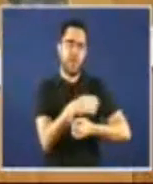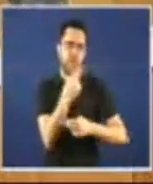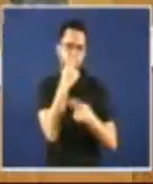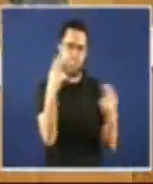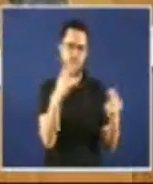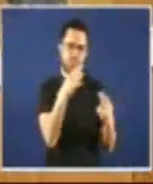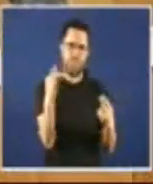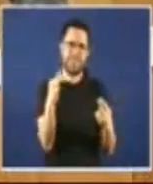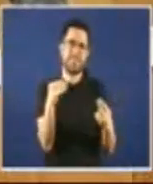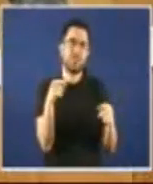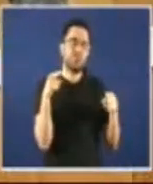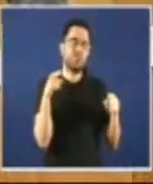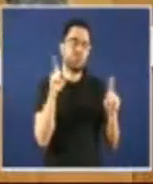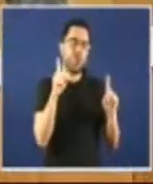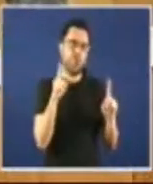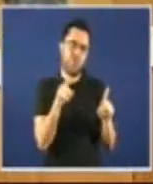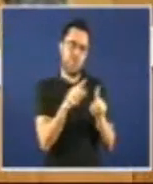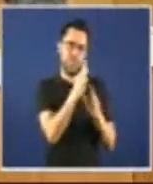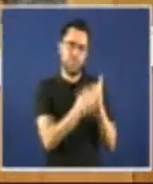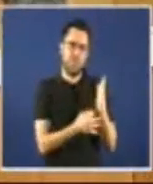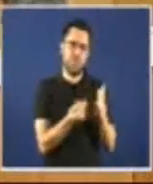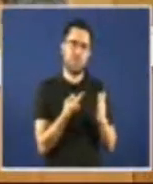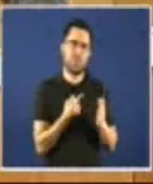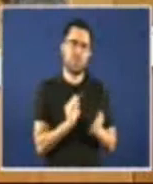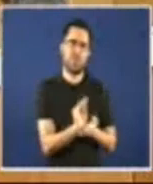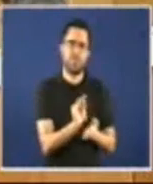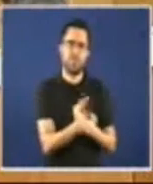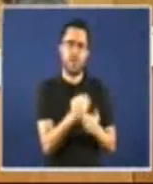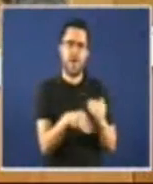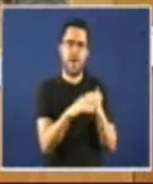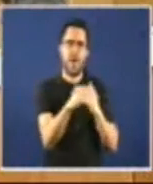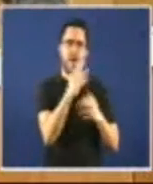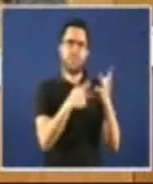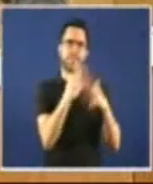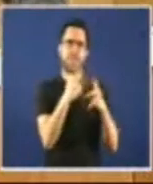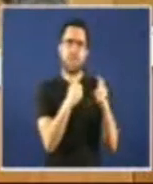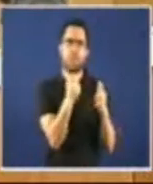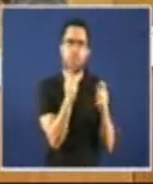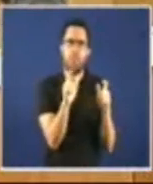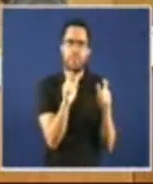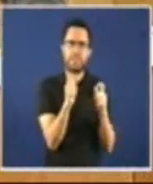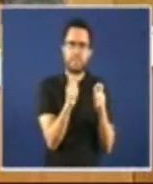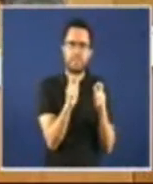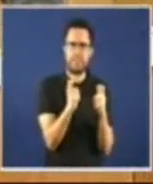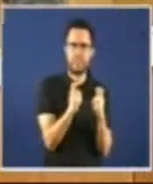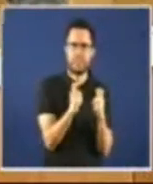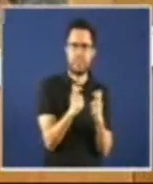orçamentos só serán capaces de finanzar a mera existencia dunha administración a cada pouco máis enganida raquítica e non as funcions cardinais